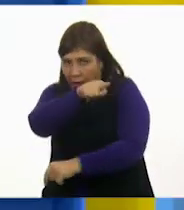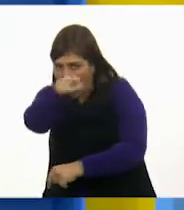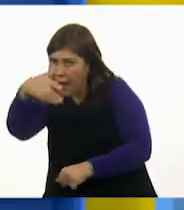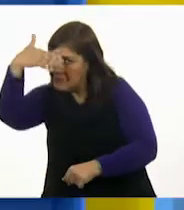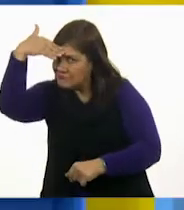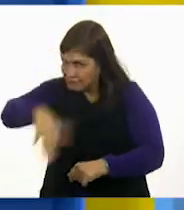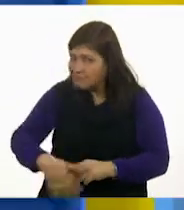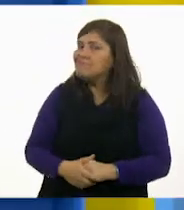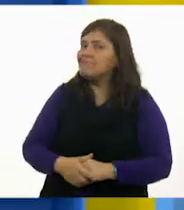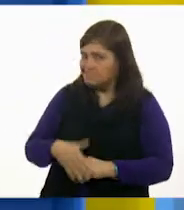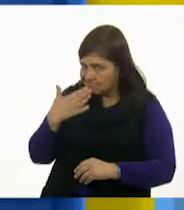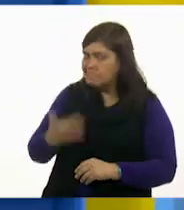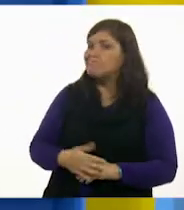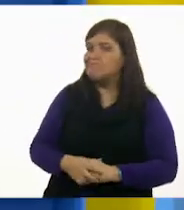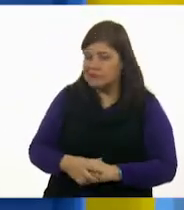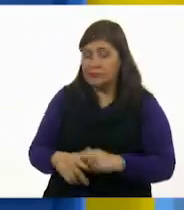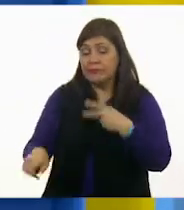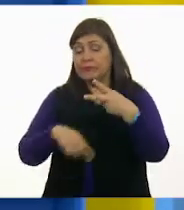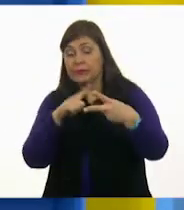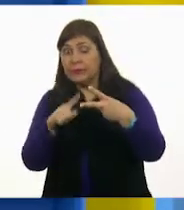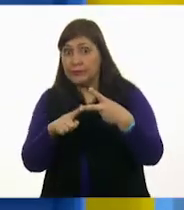Muy bien. Segunda pregunta.